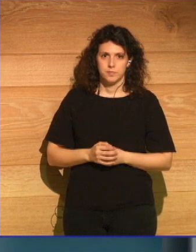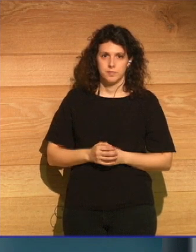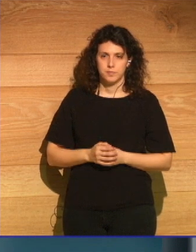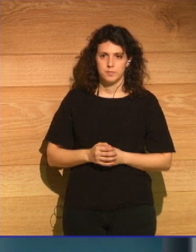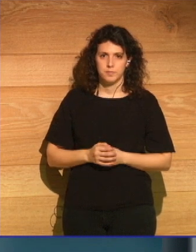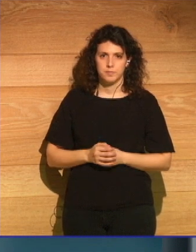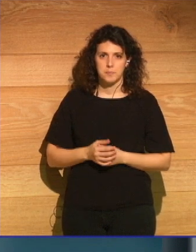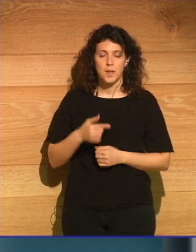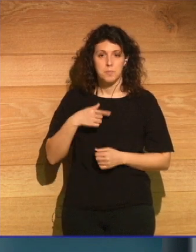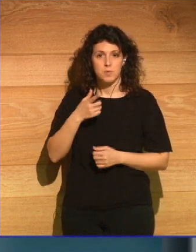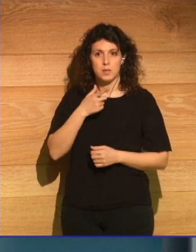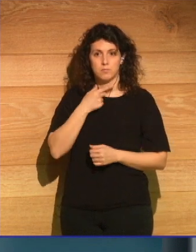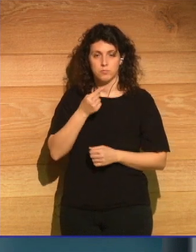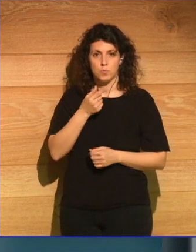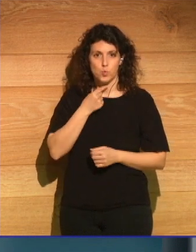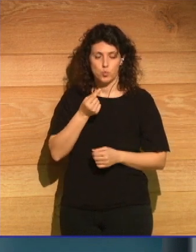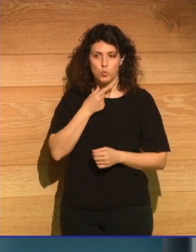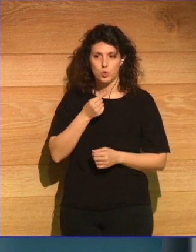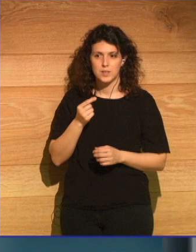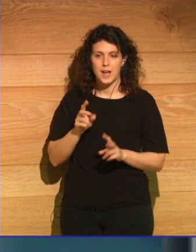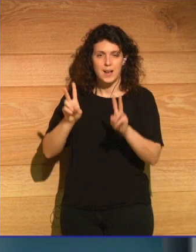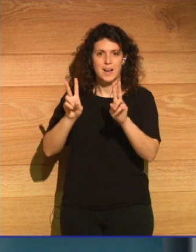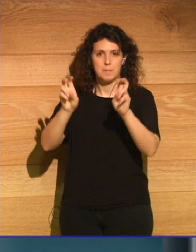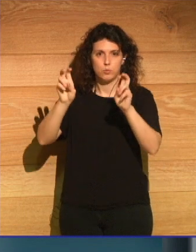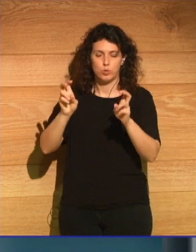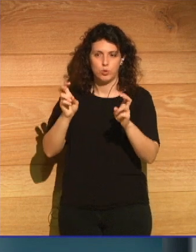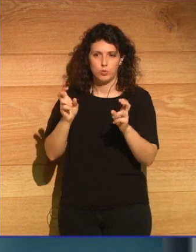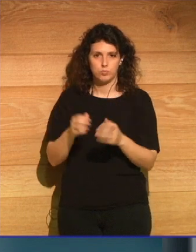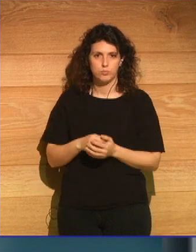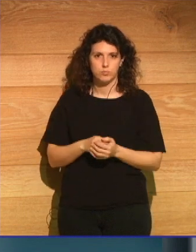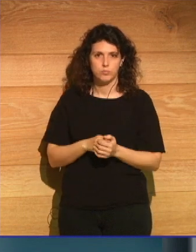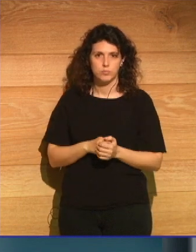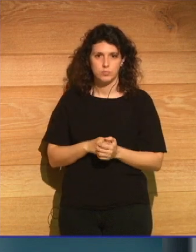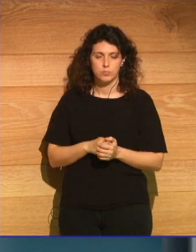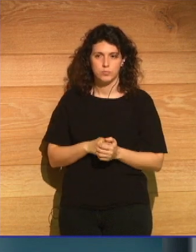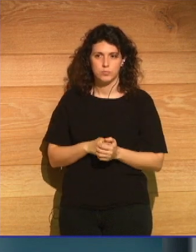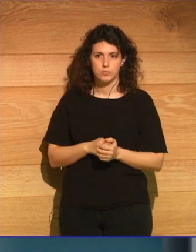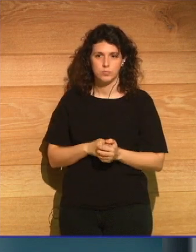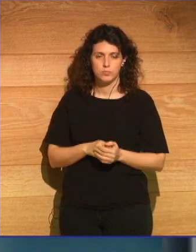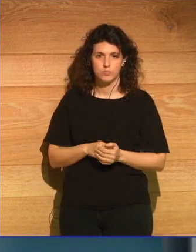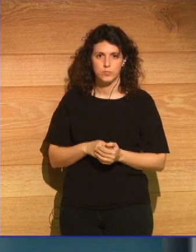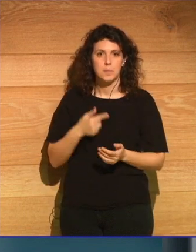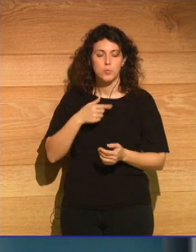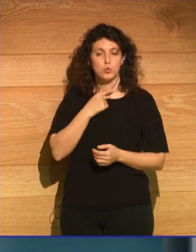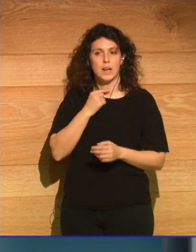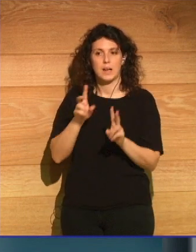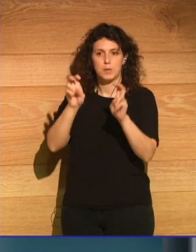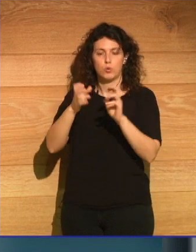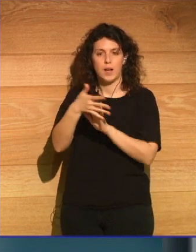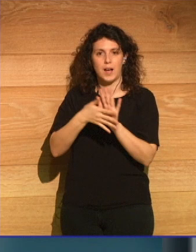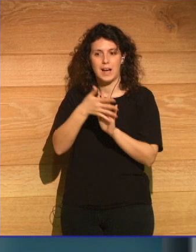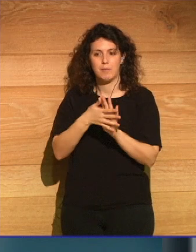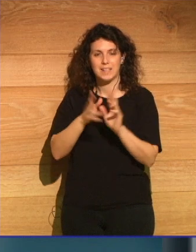Me encanta el capítulo en el que hablas sobre la